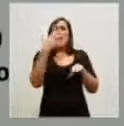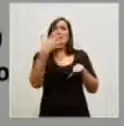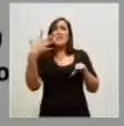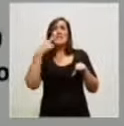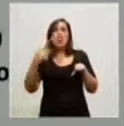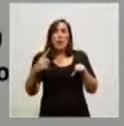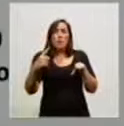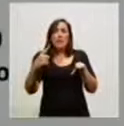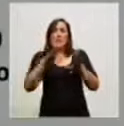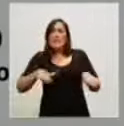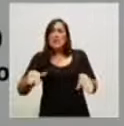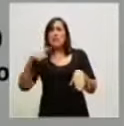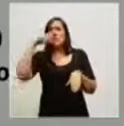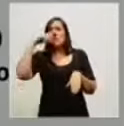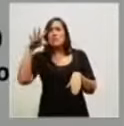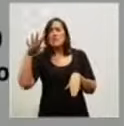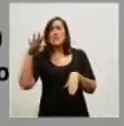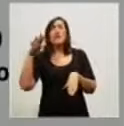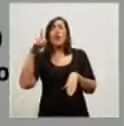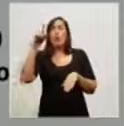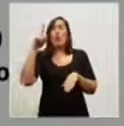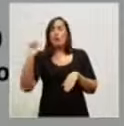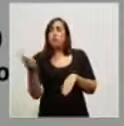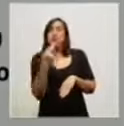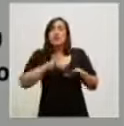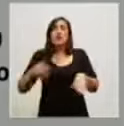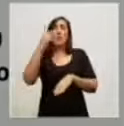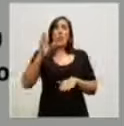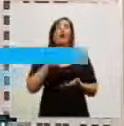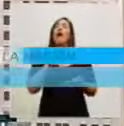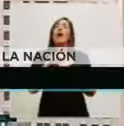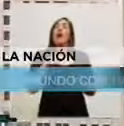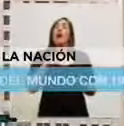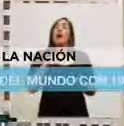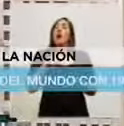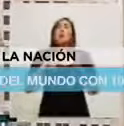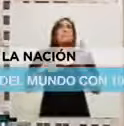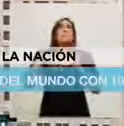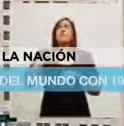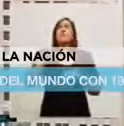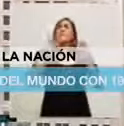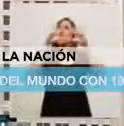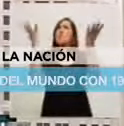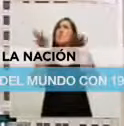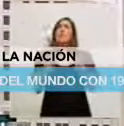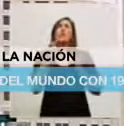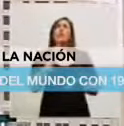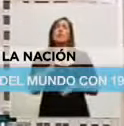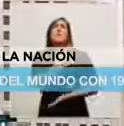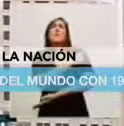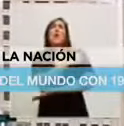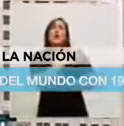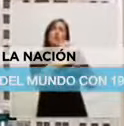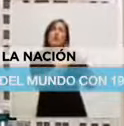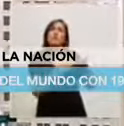75 muertes de chiquitos por año. Es uno de los calendarios de vacunación más completos del mundo porque llegamos